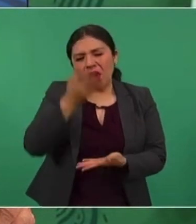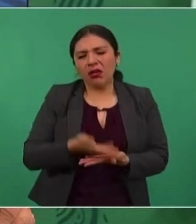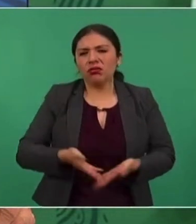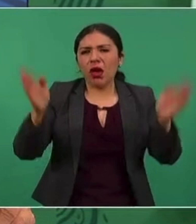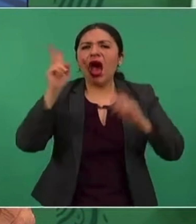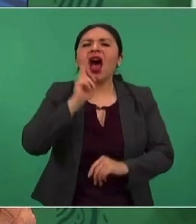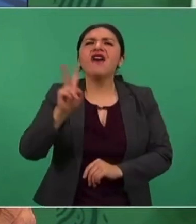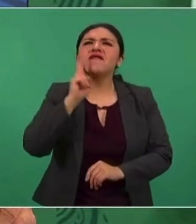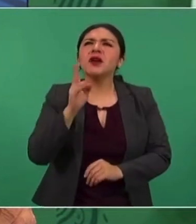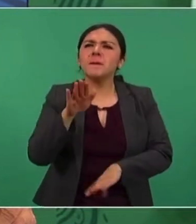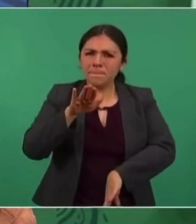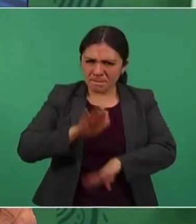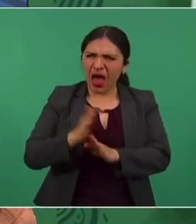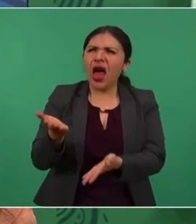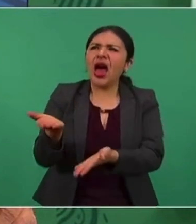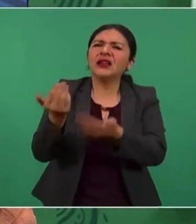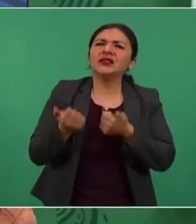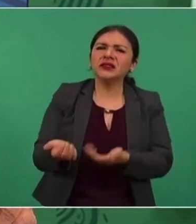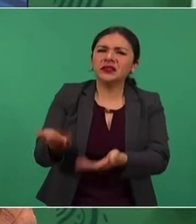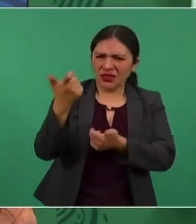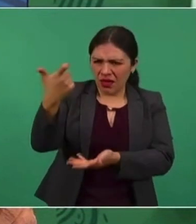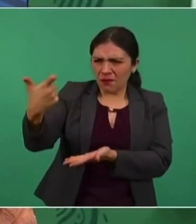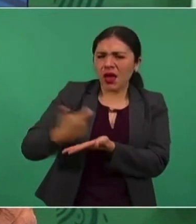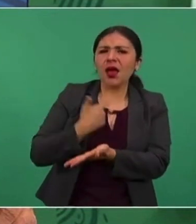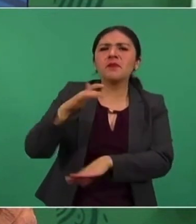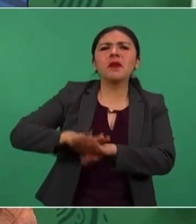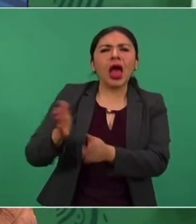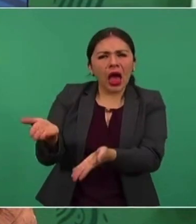mándennos más dinero.